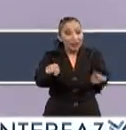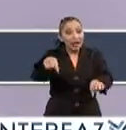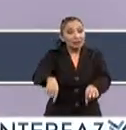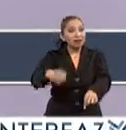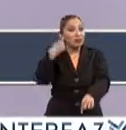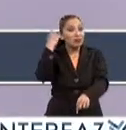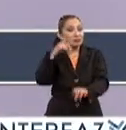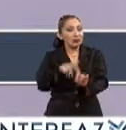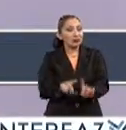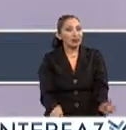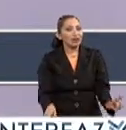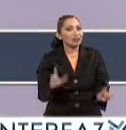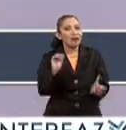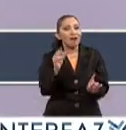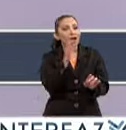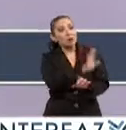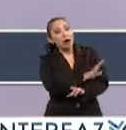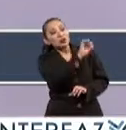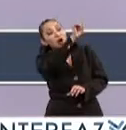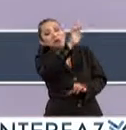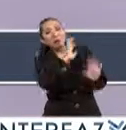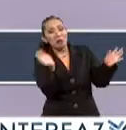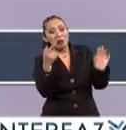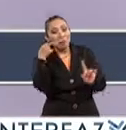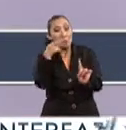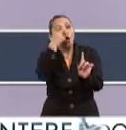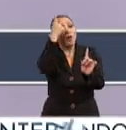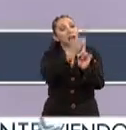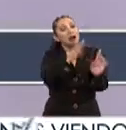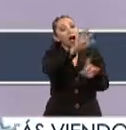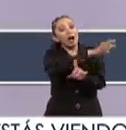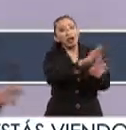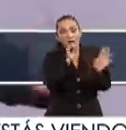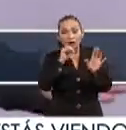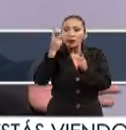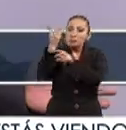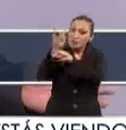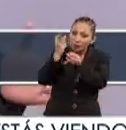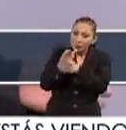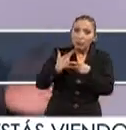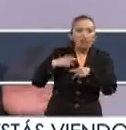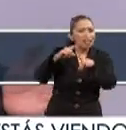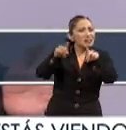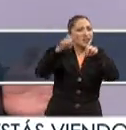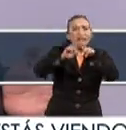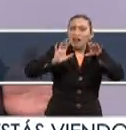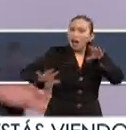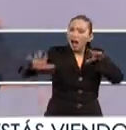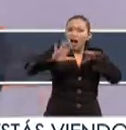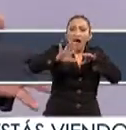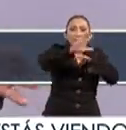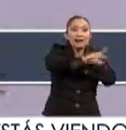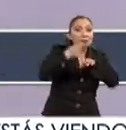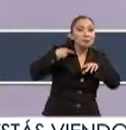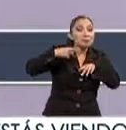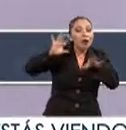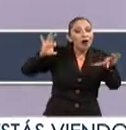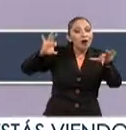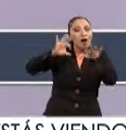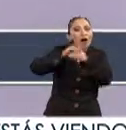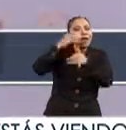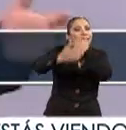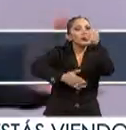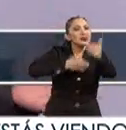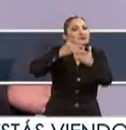de este congreso, que no estamos únicamente enfocados a una sola disciplina, sino invitamos a gente de todas las disciplinas, pero enfocados al